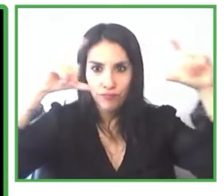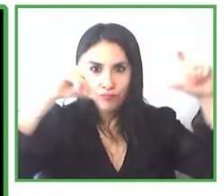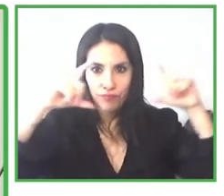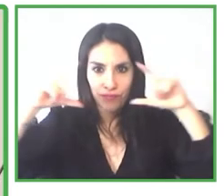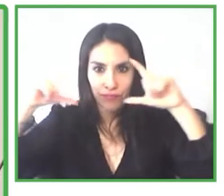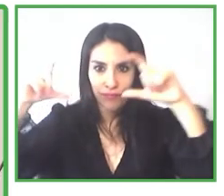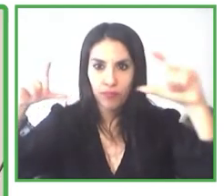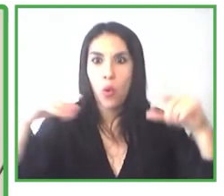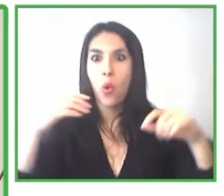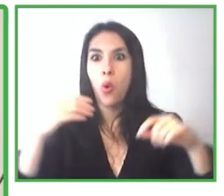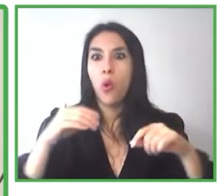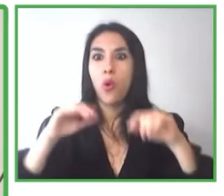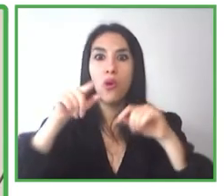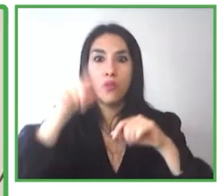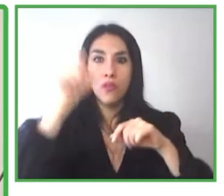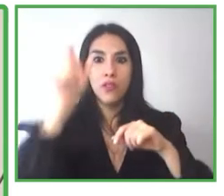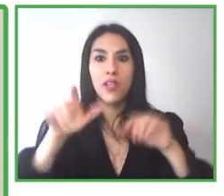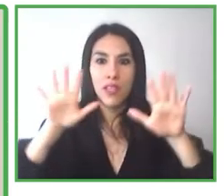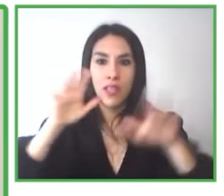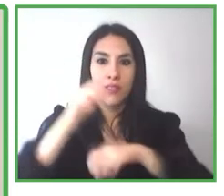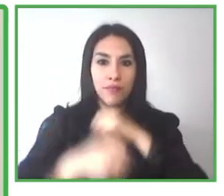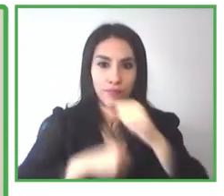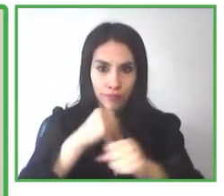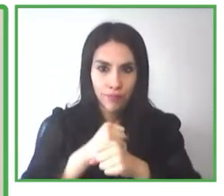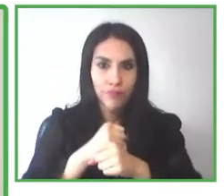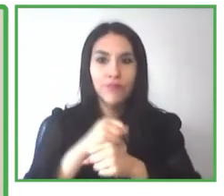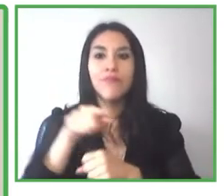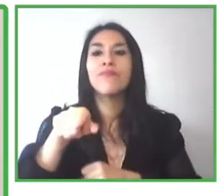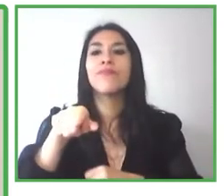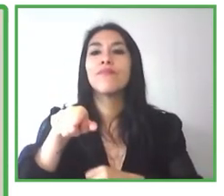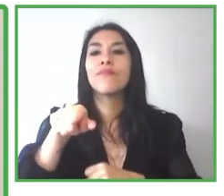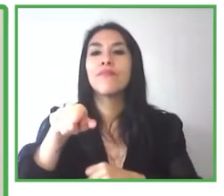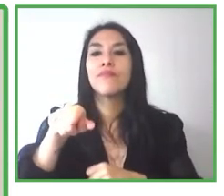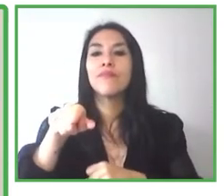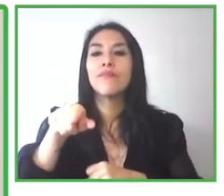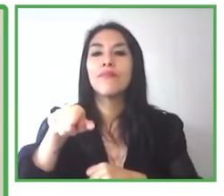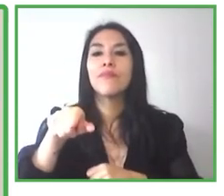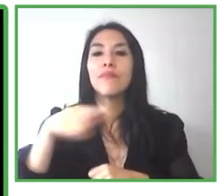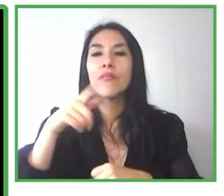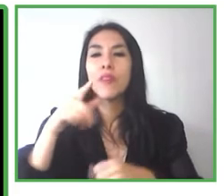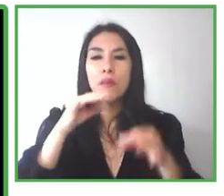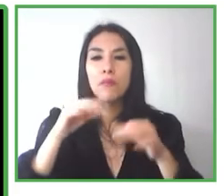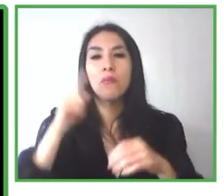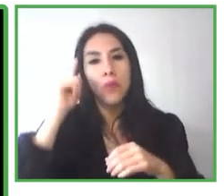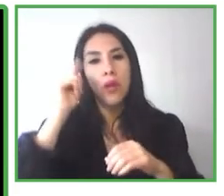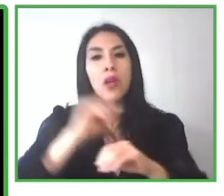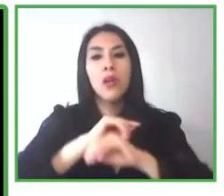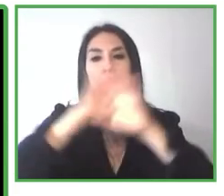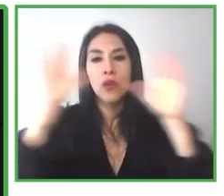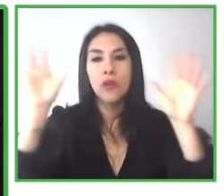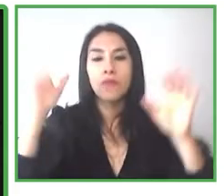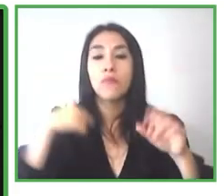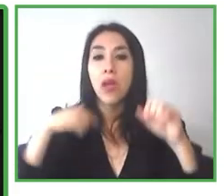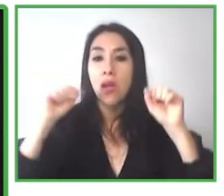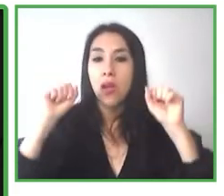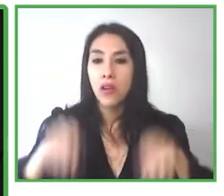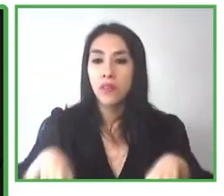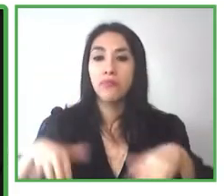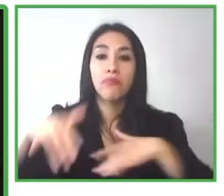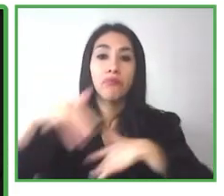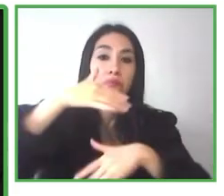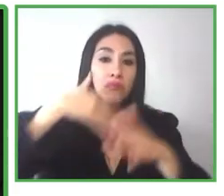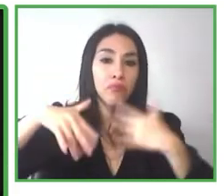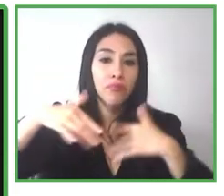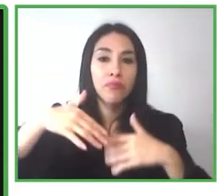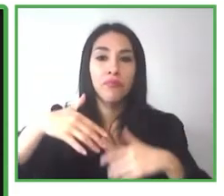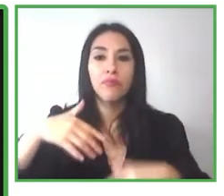y mi percepción de las redes sociales ha cambiado ahora siento que puedo participar me gusta contestar muchísimo más que antes gracias